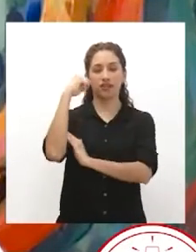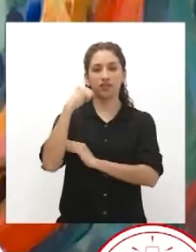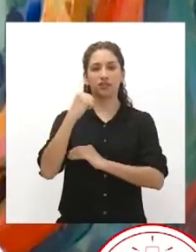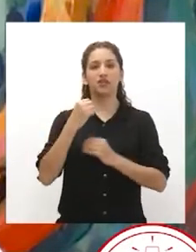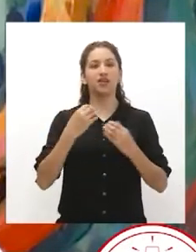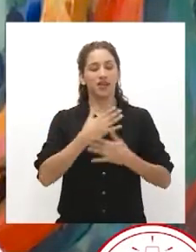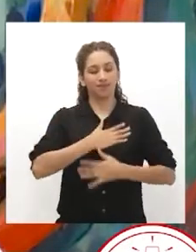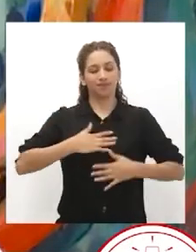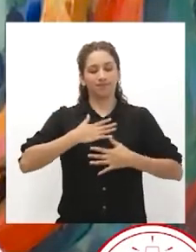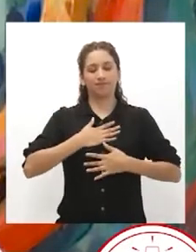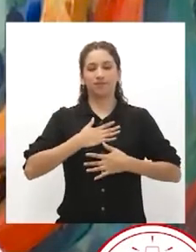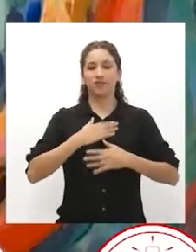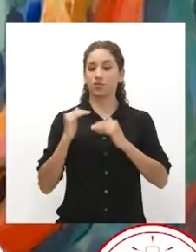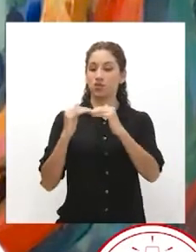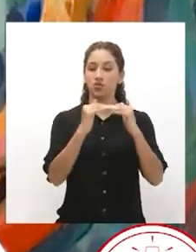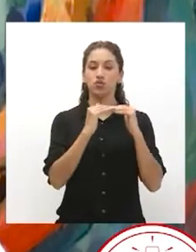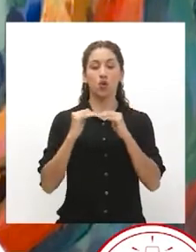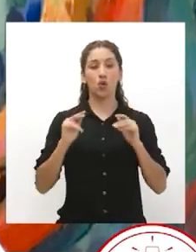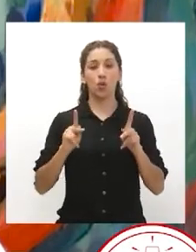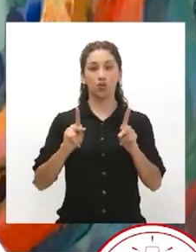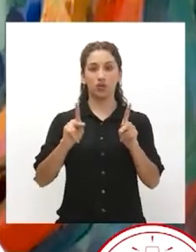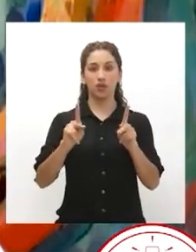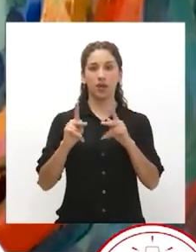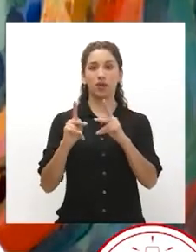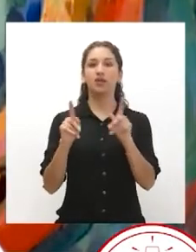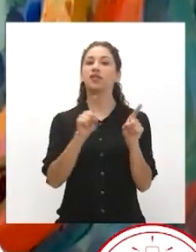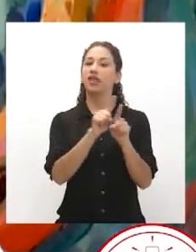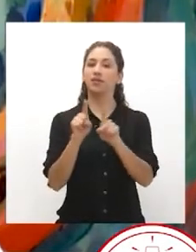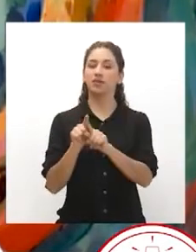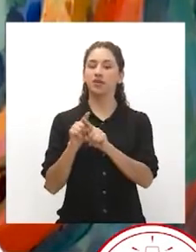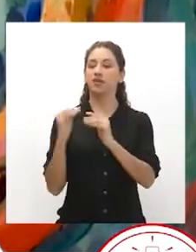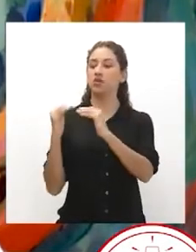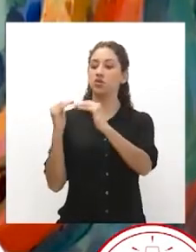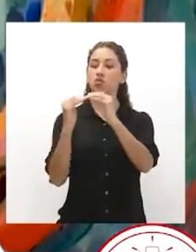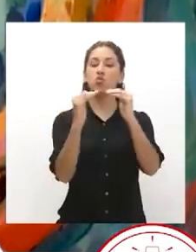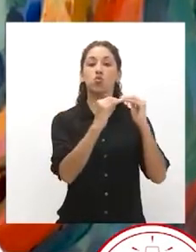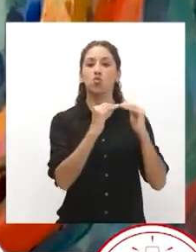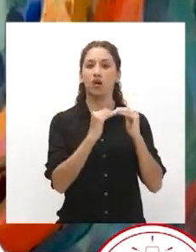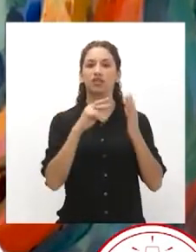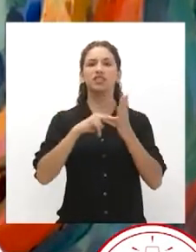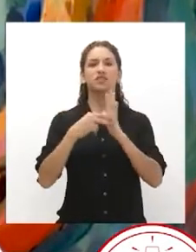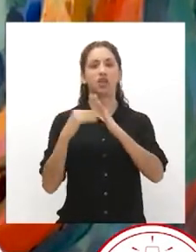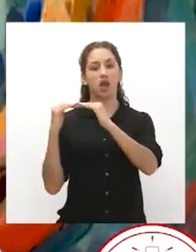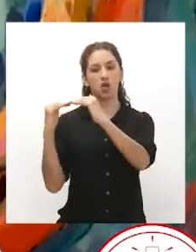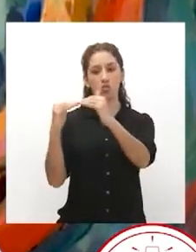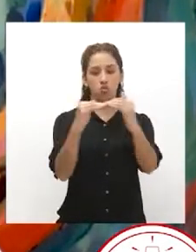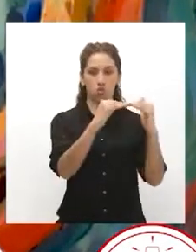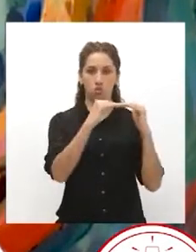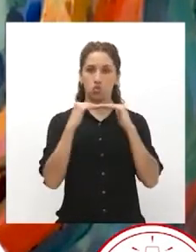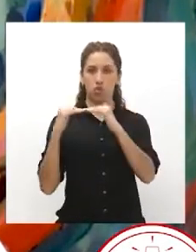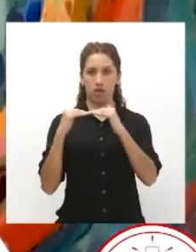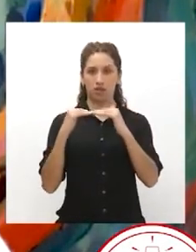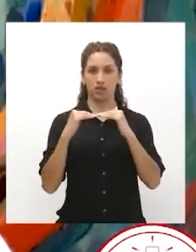disfrutemos de las oportunidades en la misma condición que otras, es decir, con equidad.